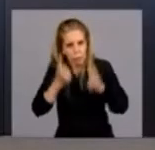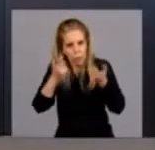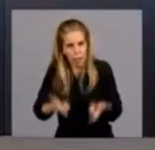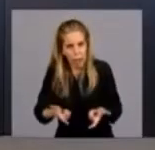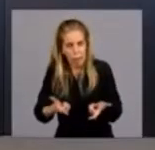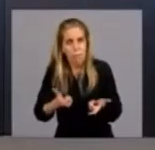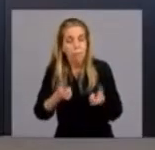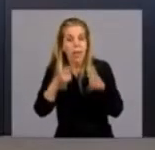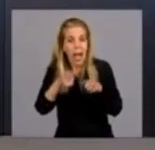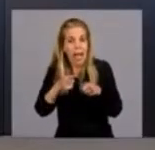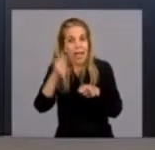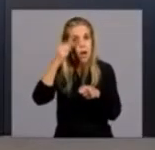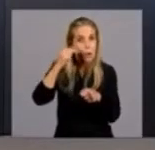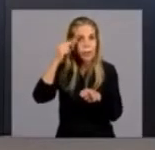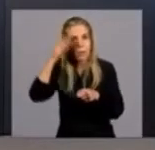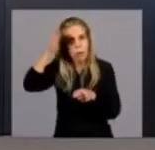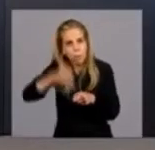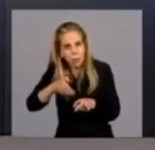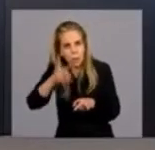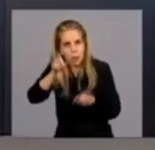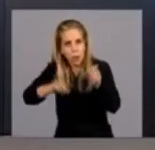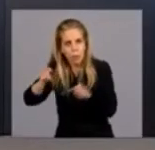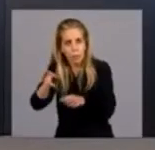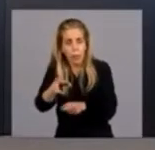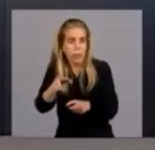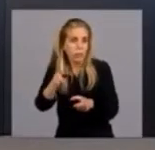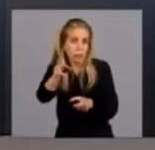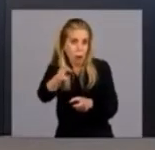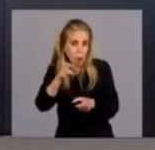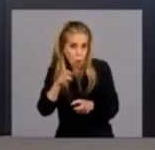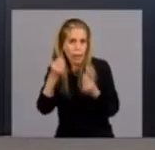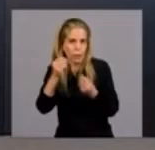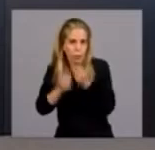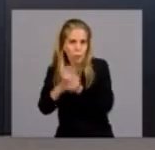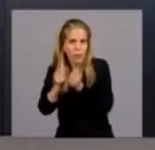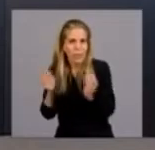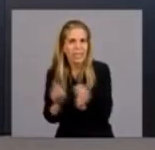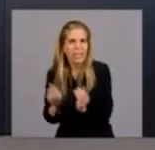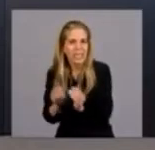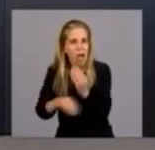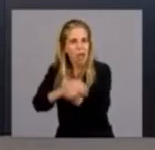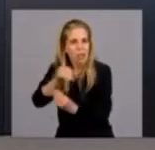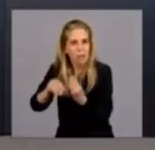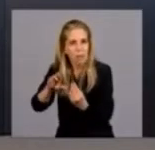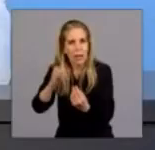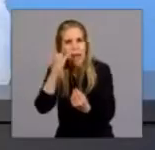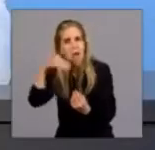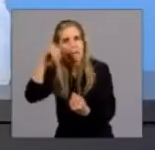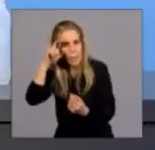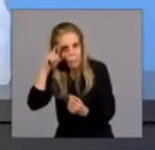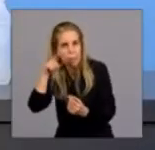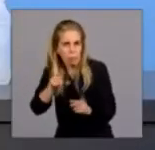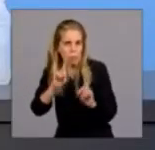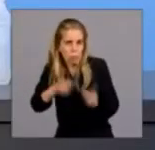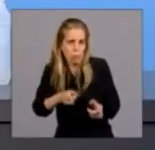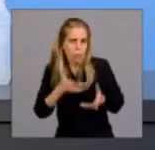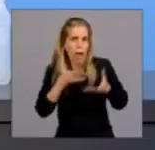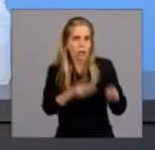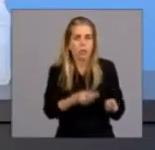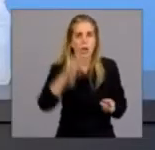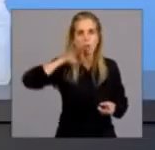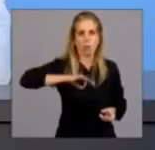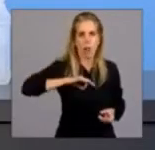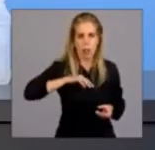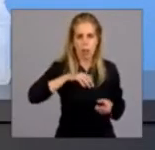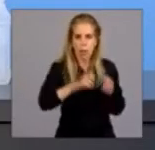Donde el 99% de quienes lo reciben son pymes. Y allí vamos a seguir ayudando al pago de salarios de los trabajadores del sector privado.